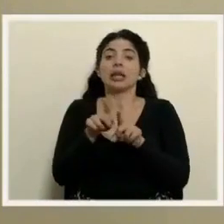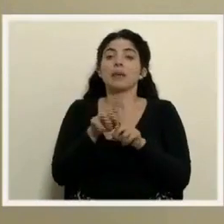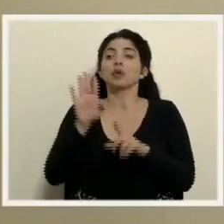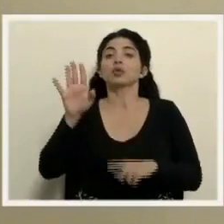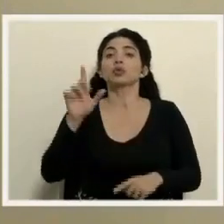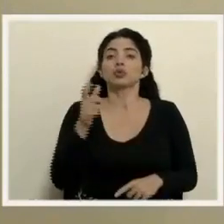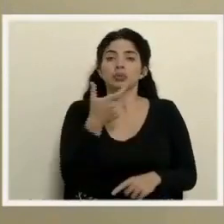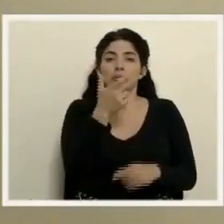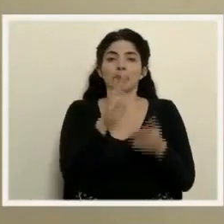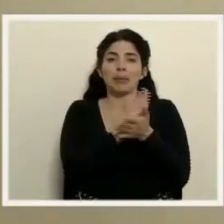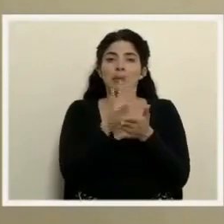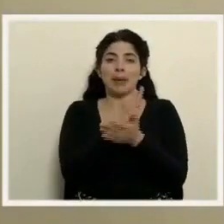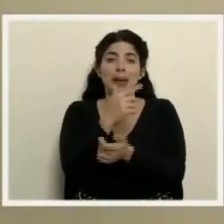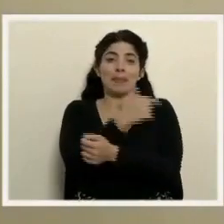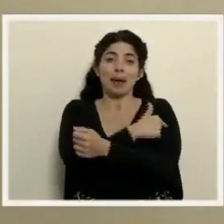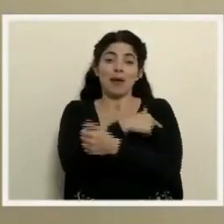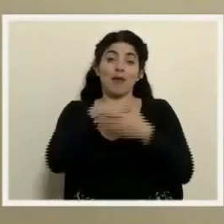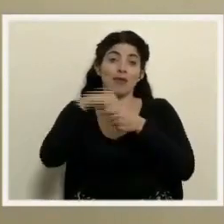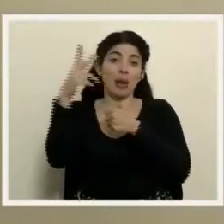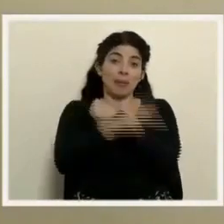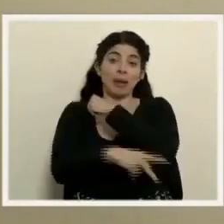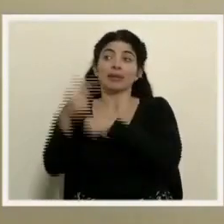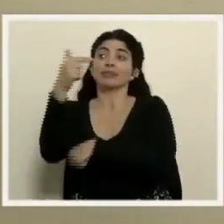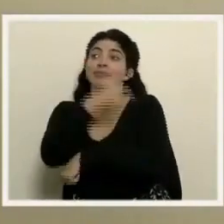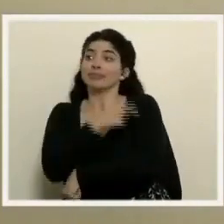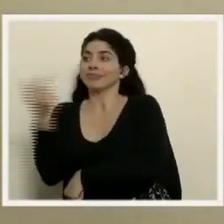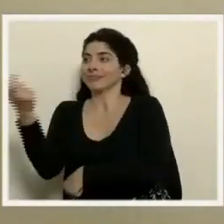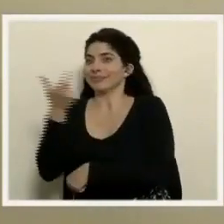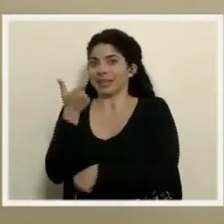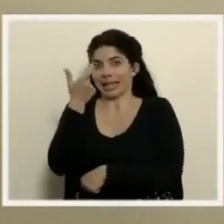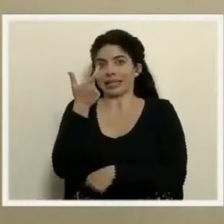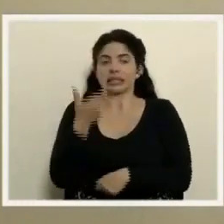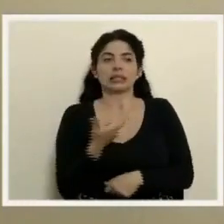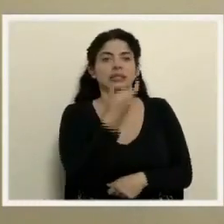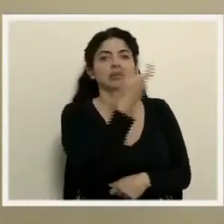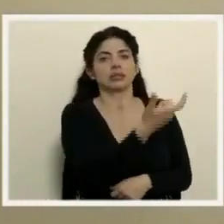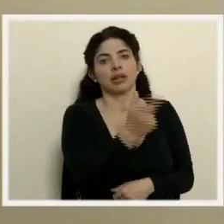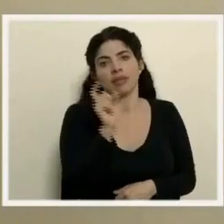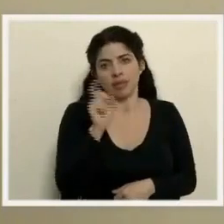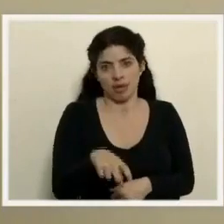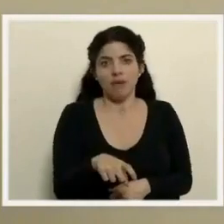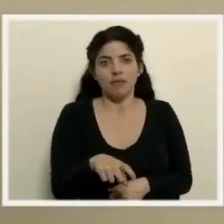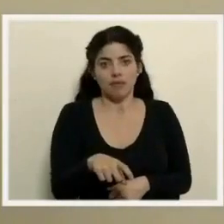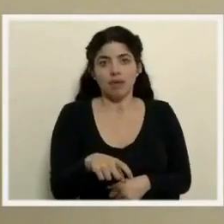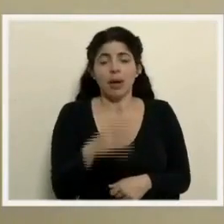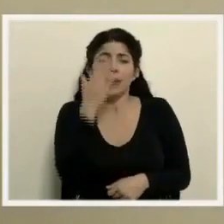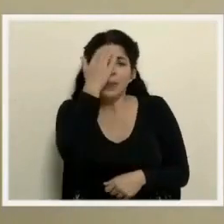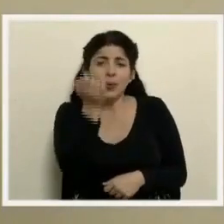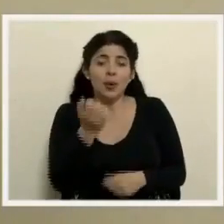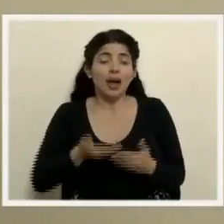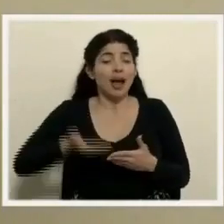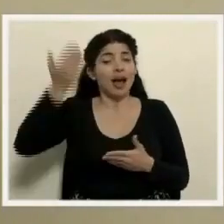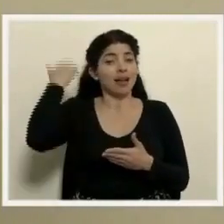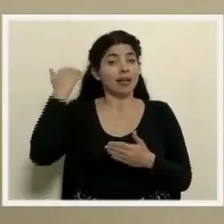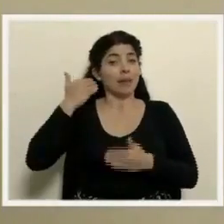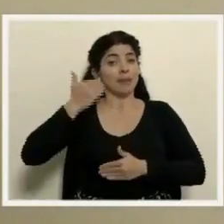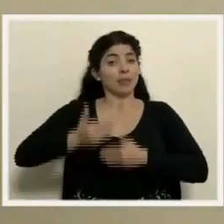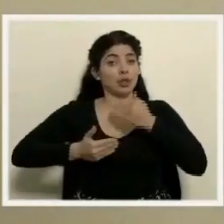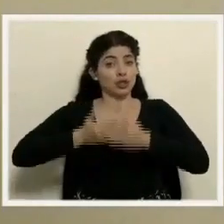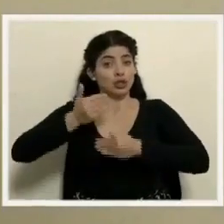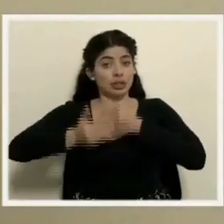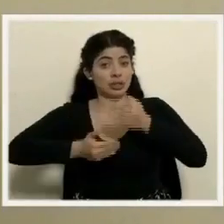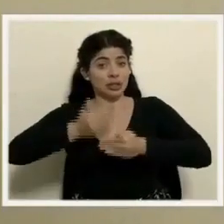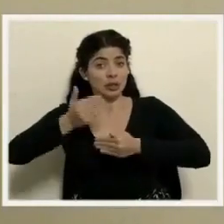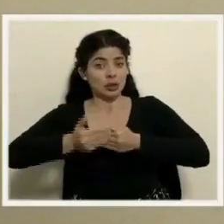vacunación que se le dio en el extranjero. Pero esto era porque en el procedimiento anterior se estaba